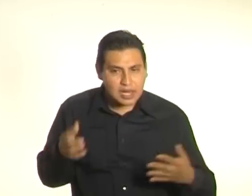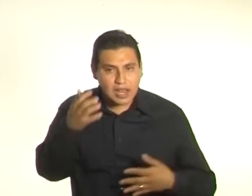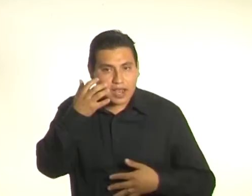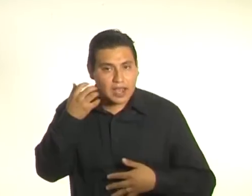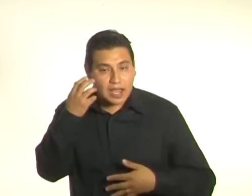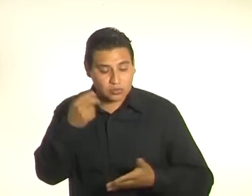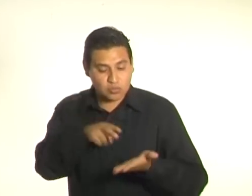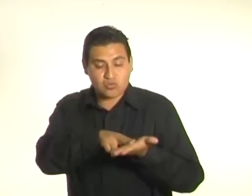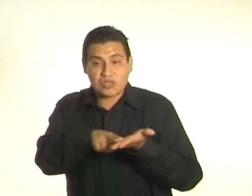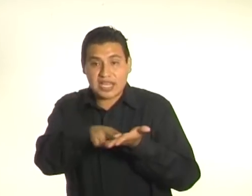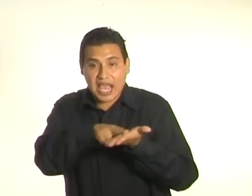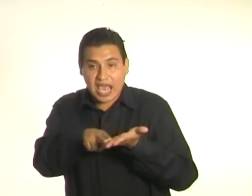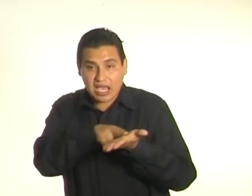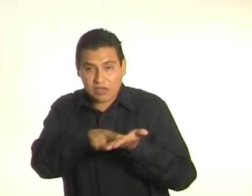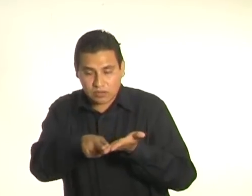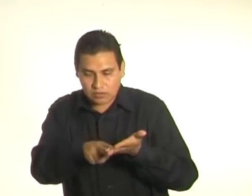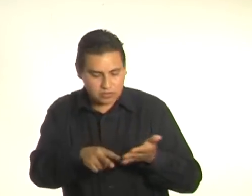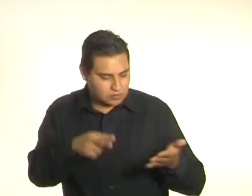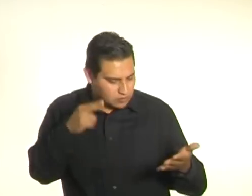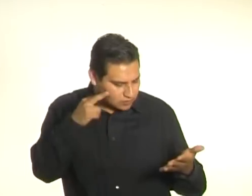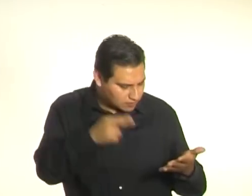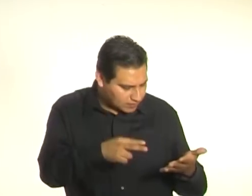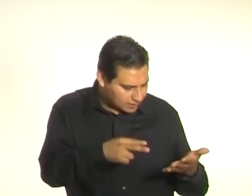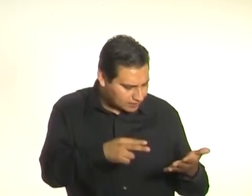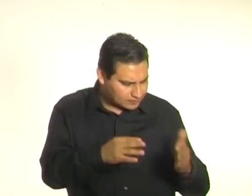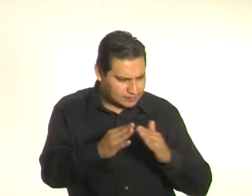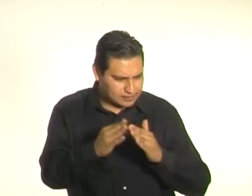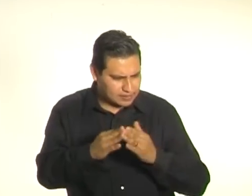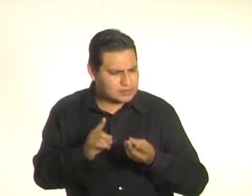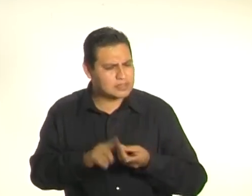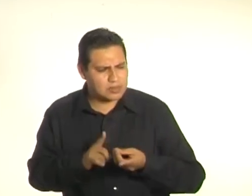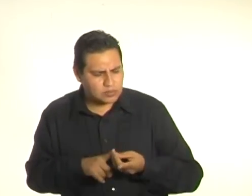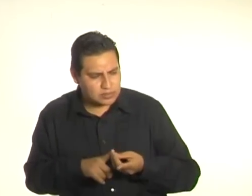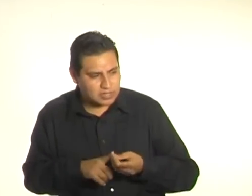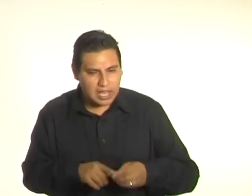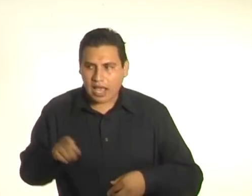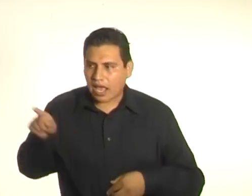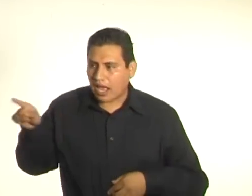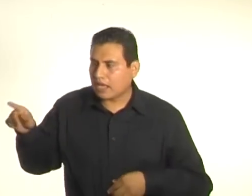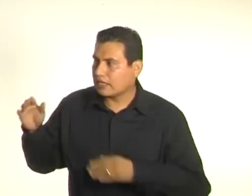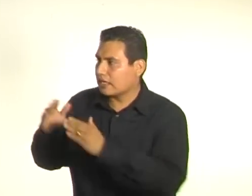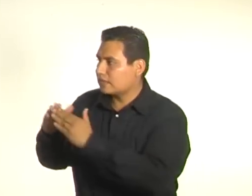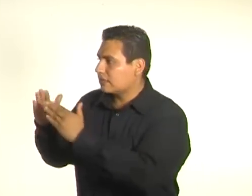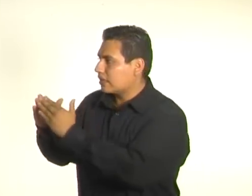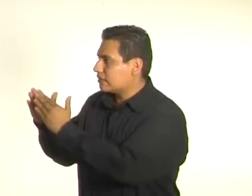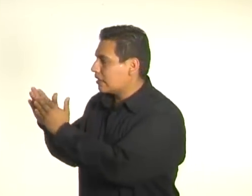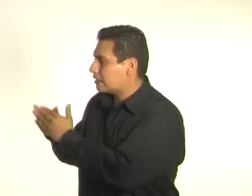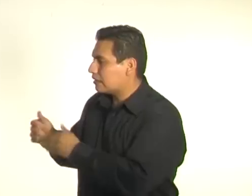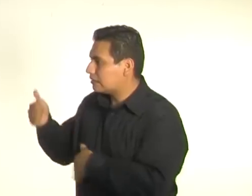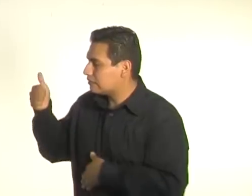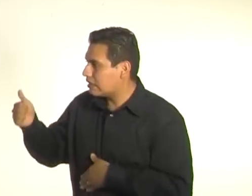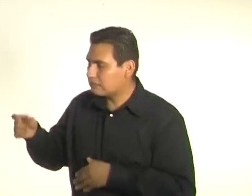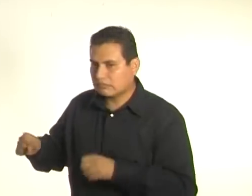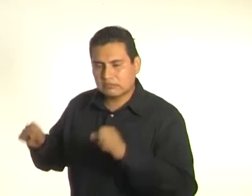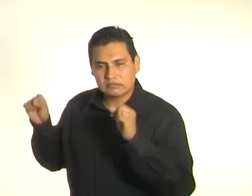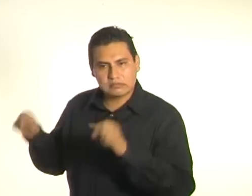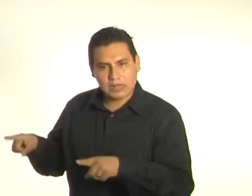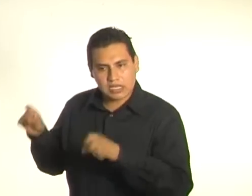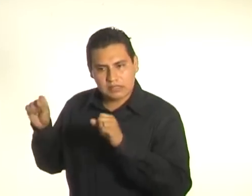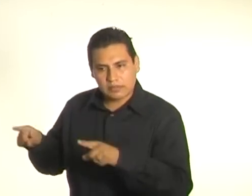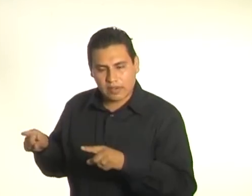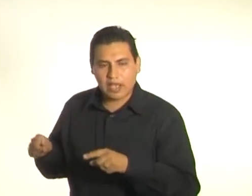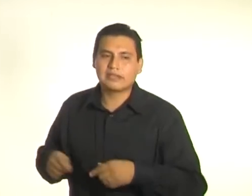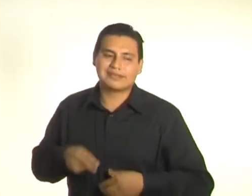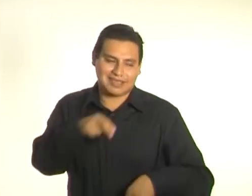vivían en la misma calle. De manera que llamó a los seis dueños de Sixto y todos se enfadaron mucho